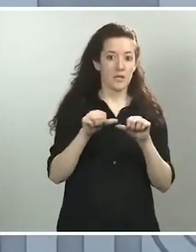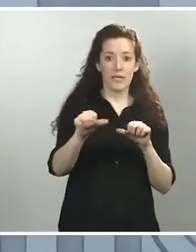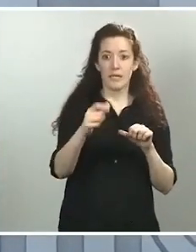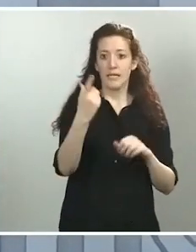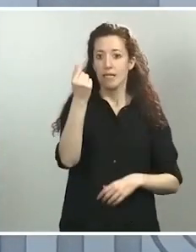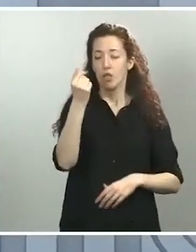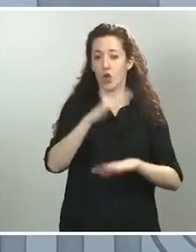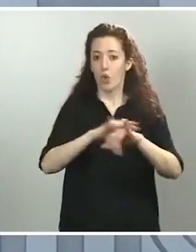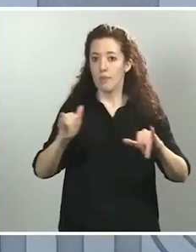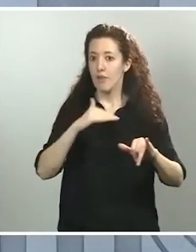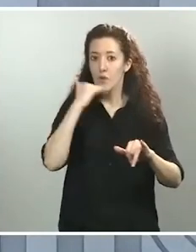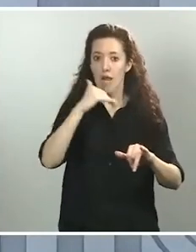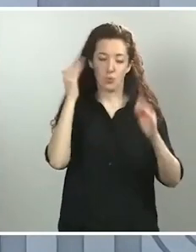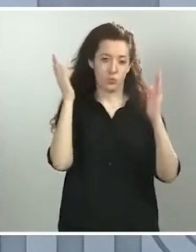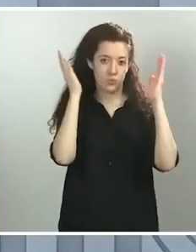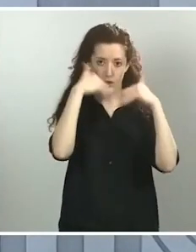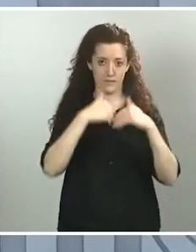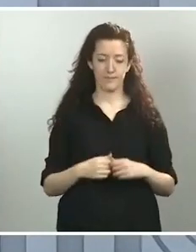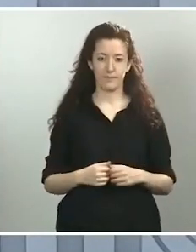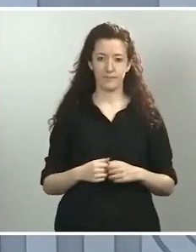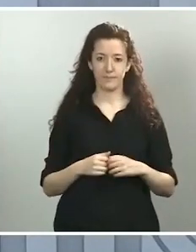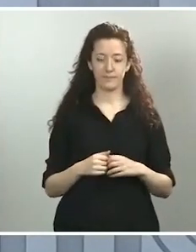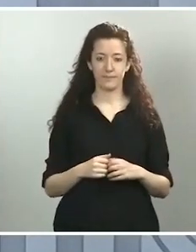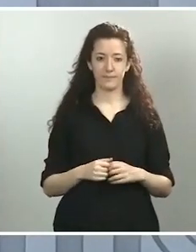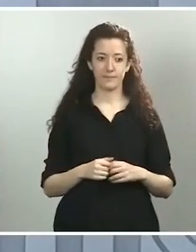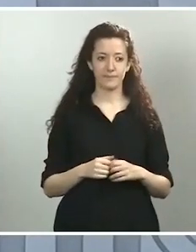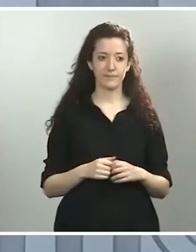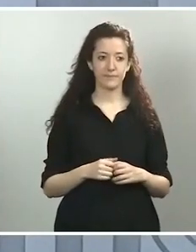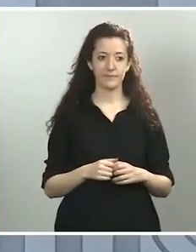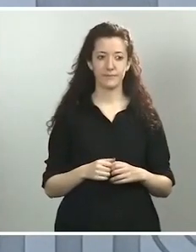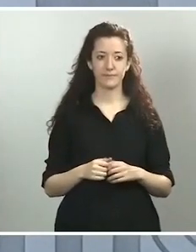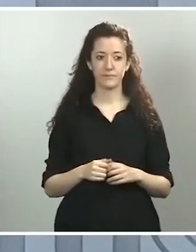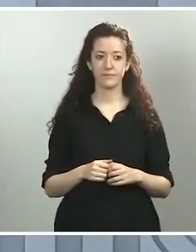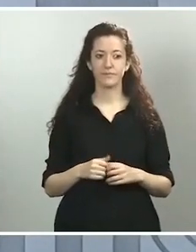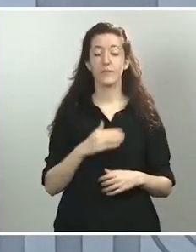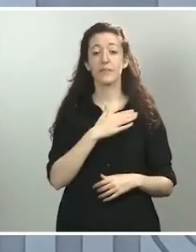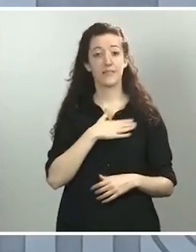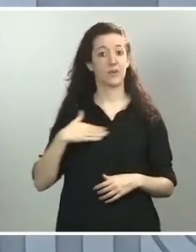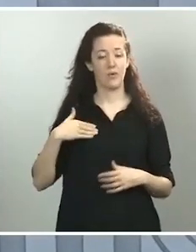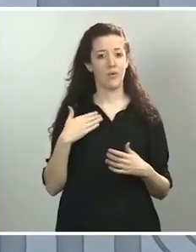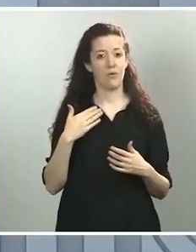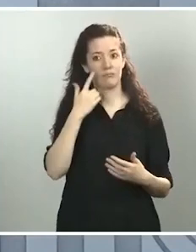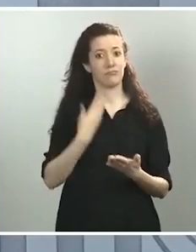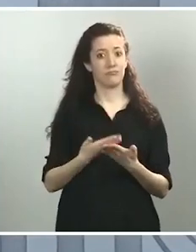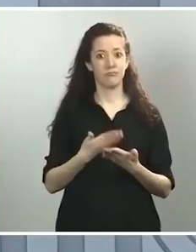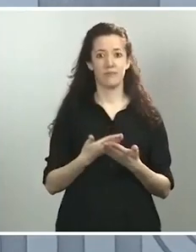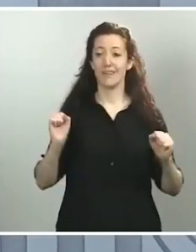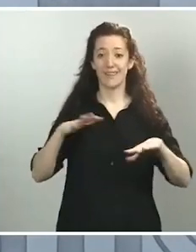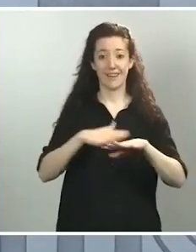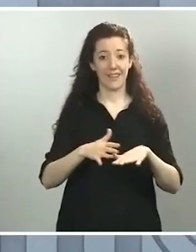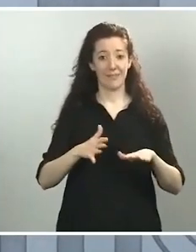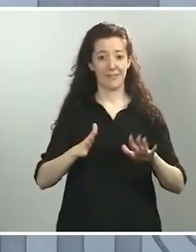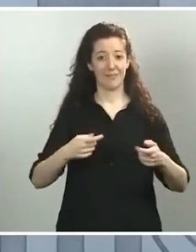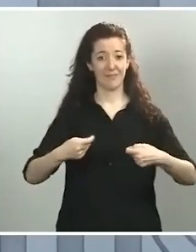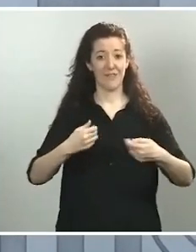subrayar el muy buen papel que está haciendo la red de farmacias de nuestro país. Creo que hay más de 20